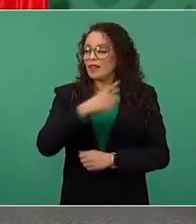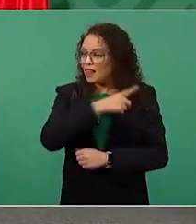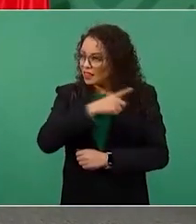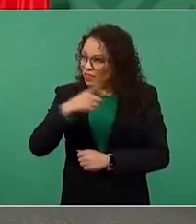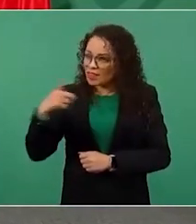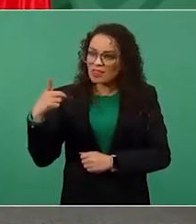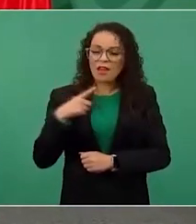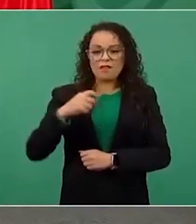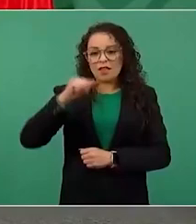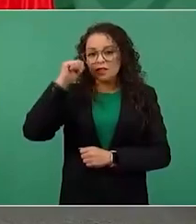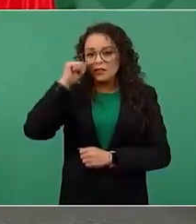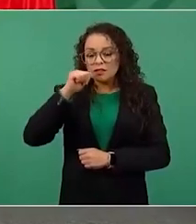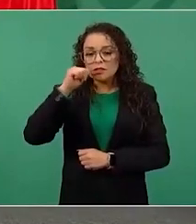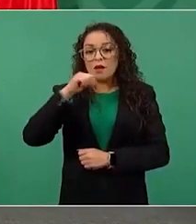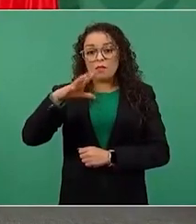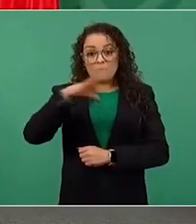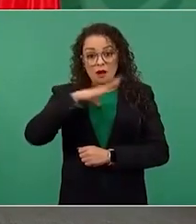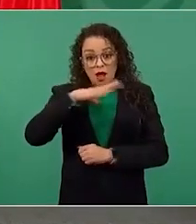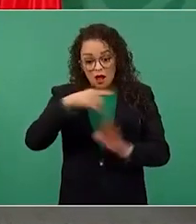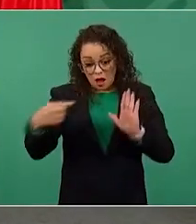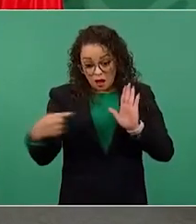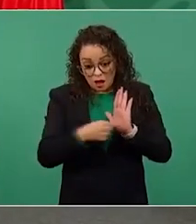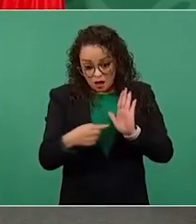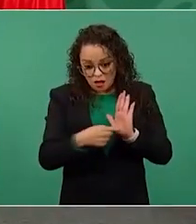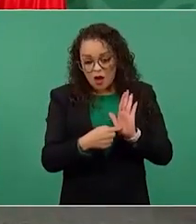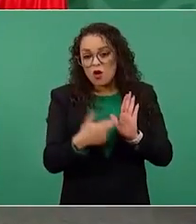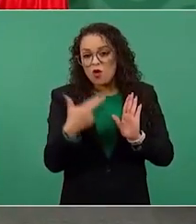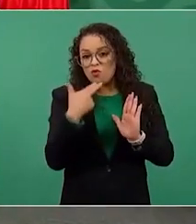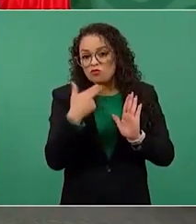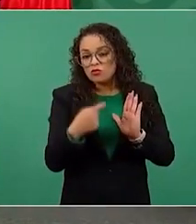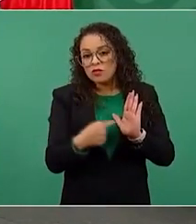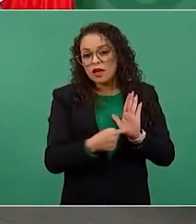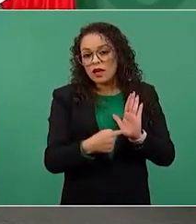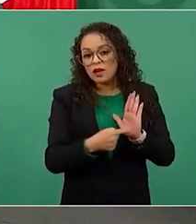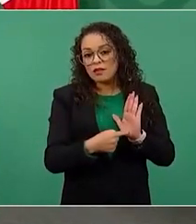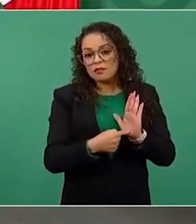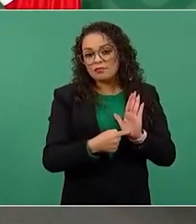vigente para que